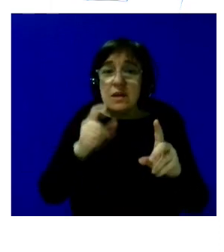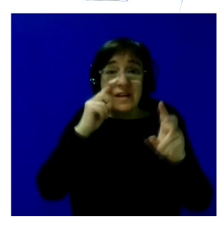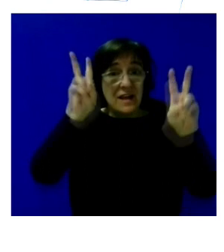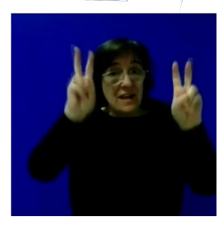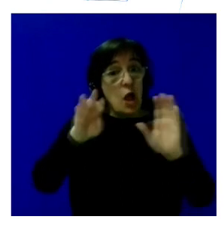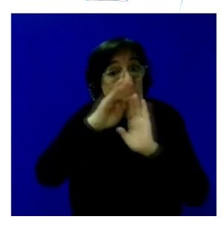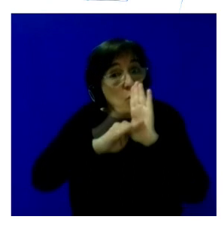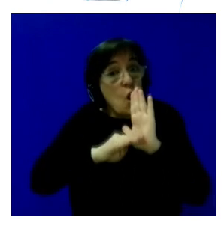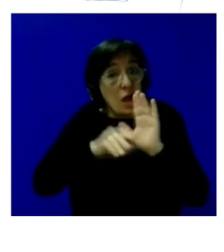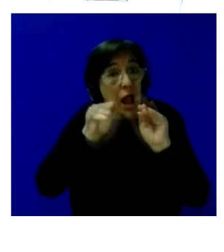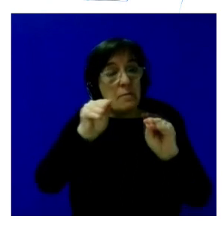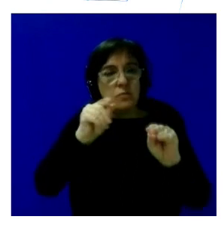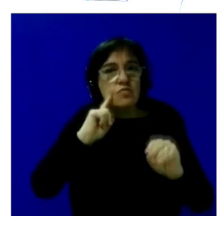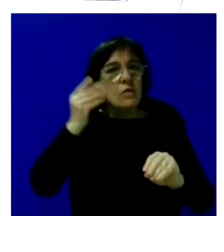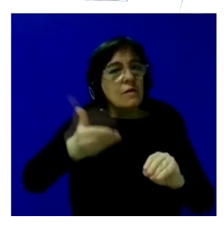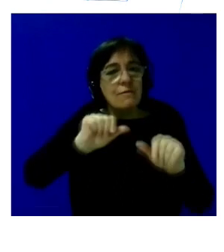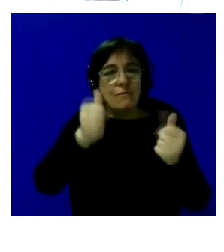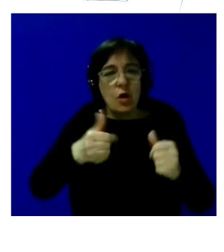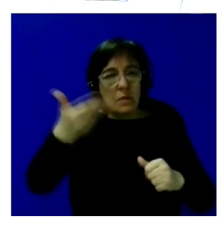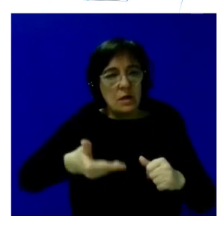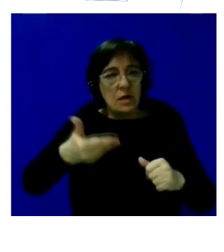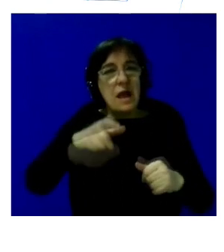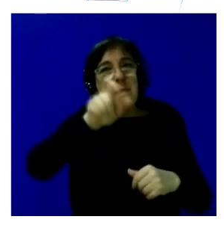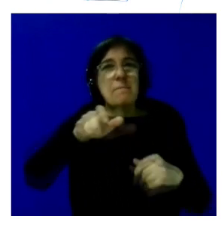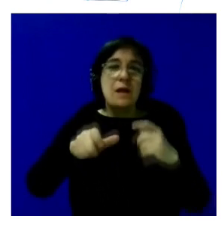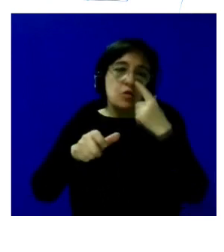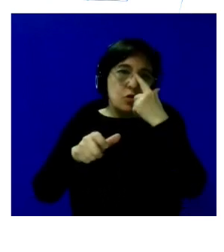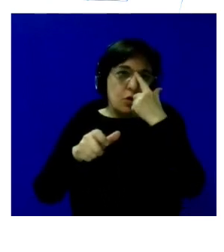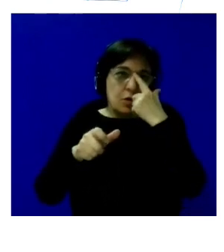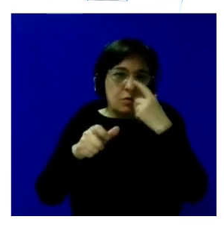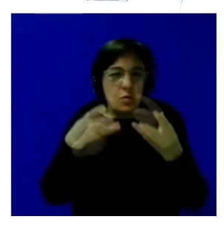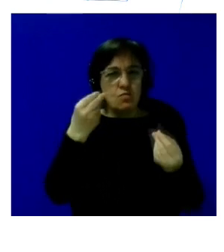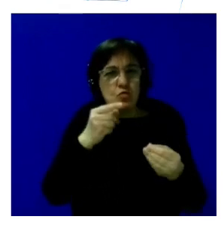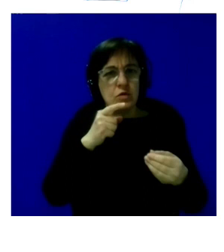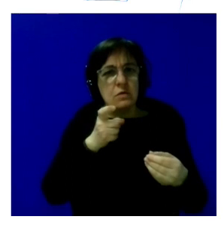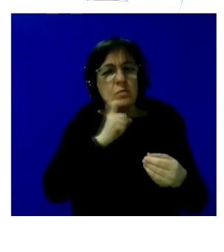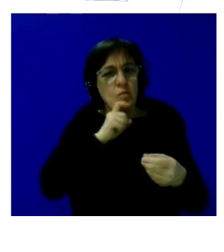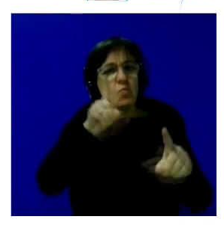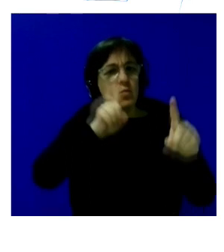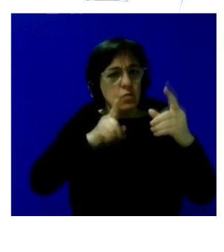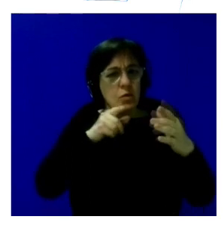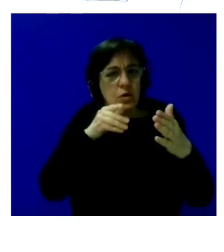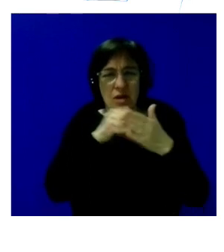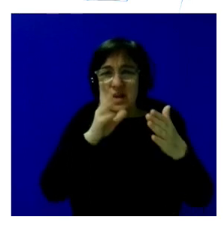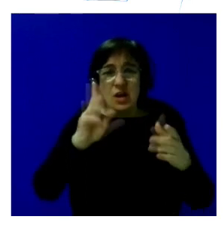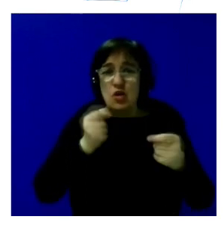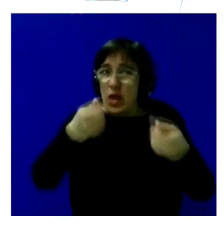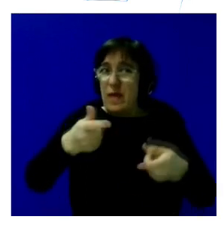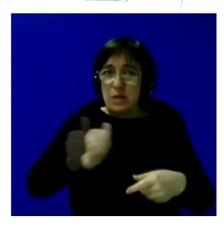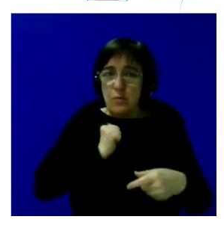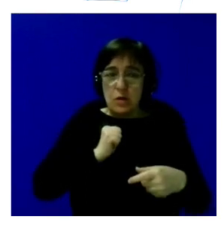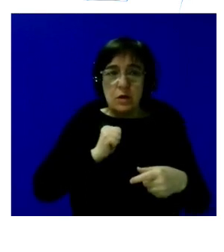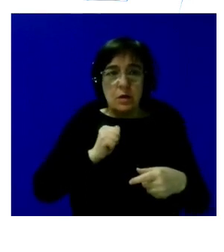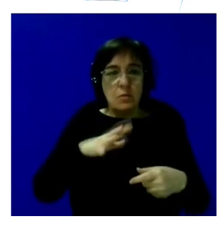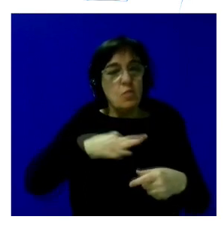de una manera muy significativa a que personas con muchísimas dificultades y con faltas de oportunidades tuvieran